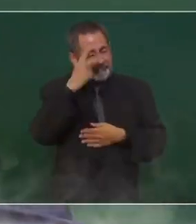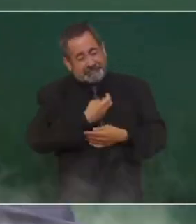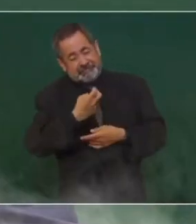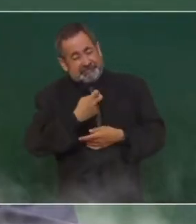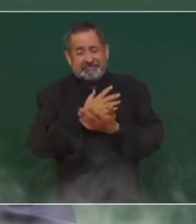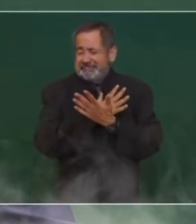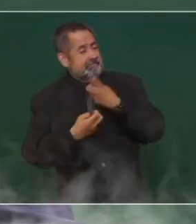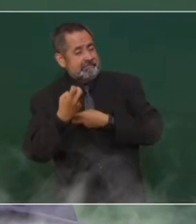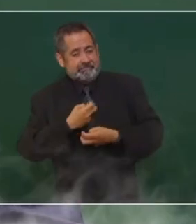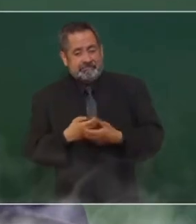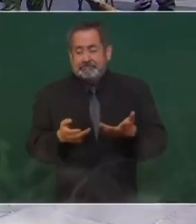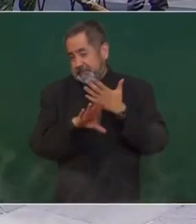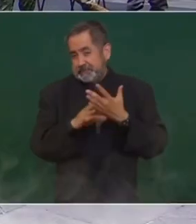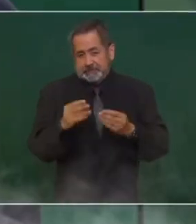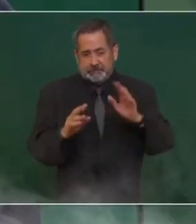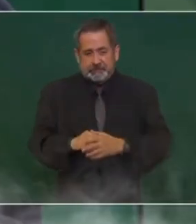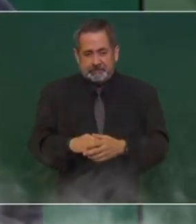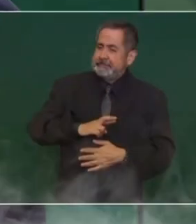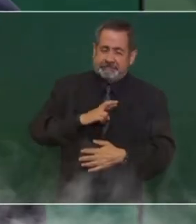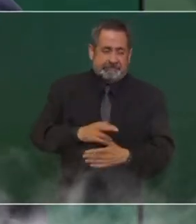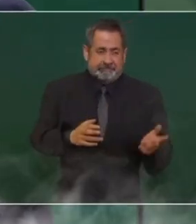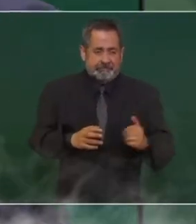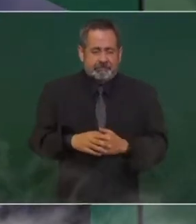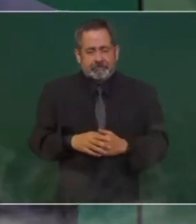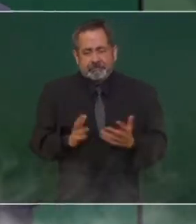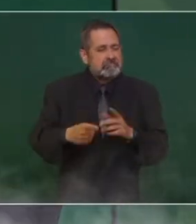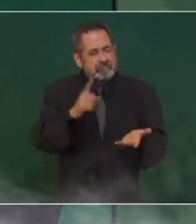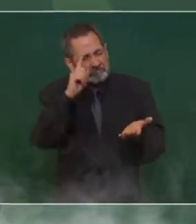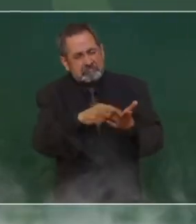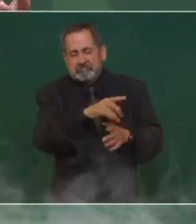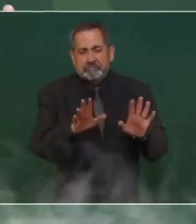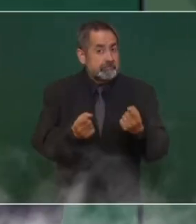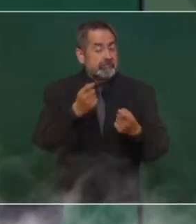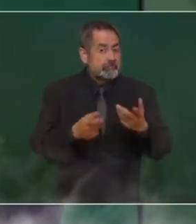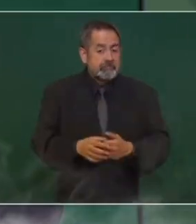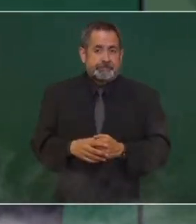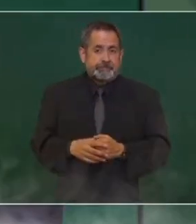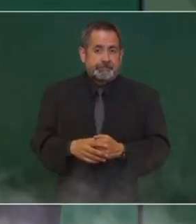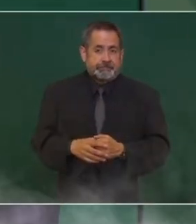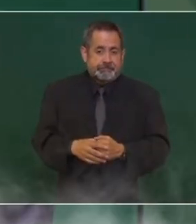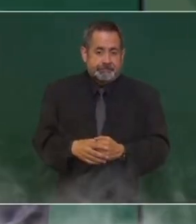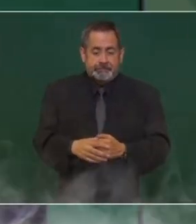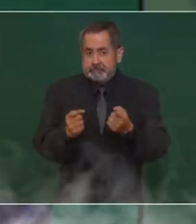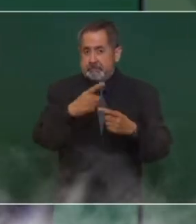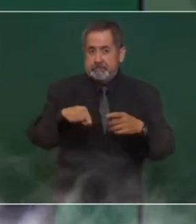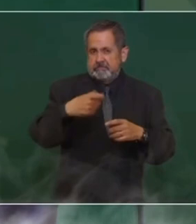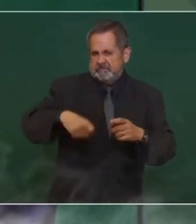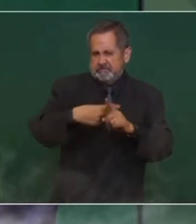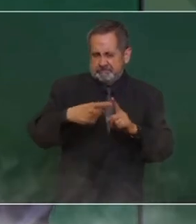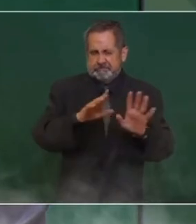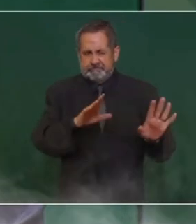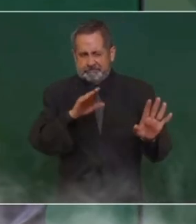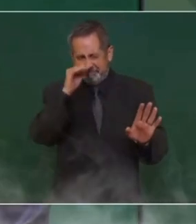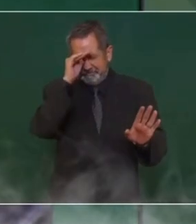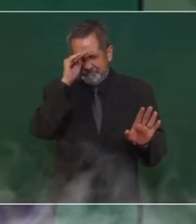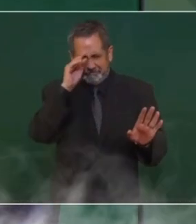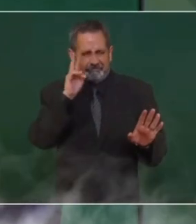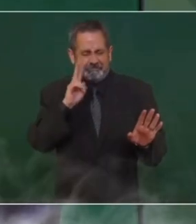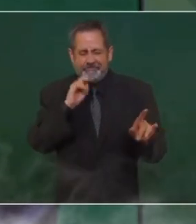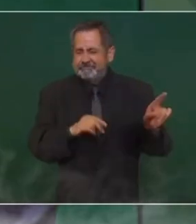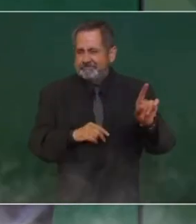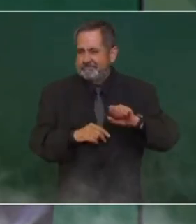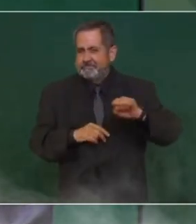extrema, exagerada, intensa, rabiosa, que ya algunos ya empiecen a reflexionar y hacer a un lado